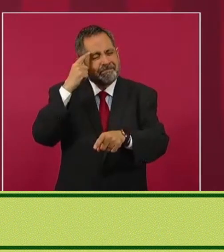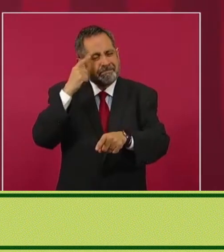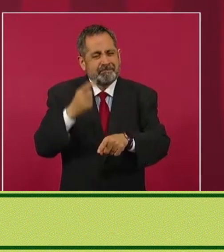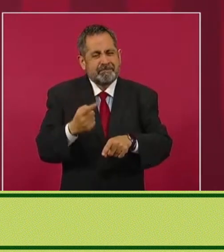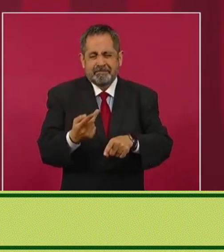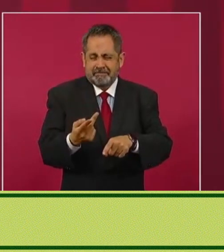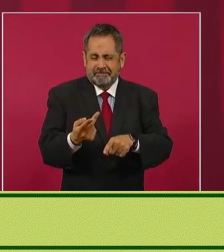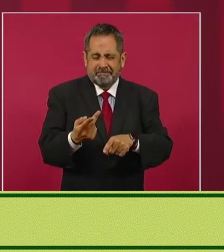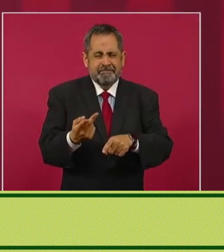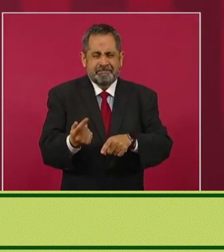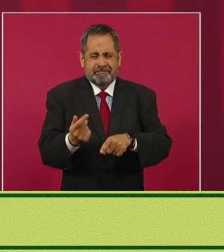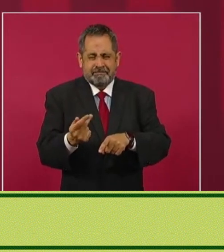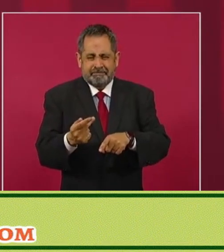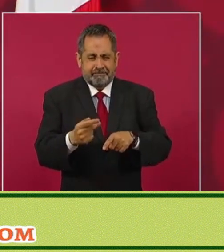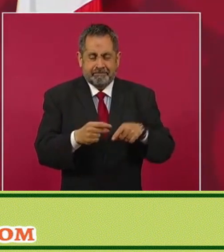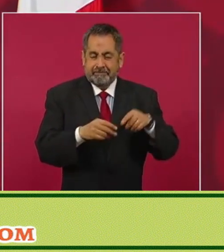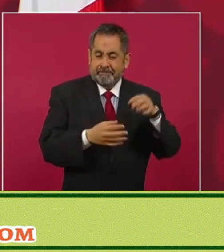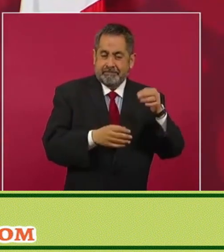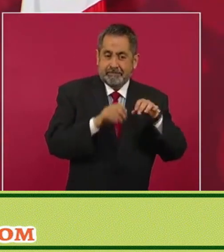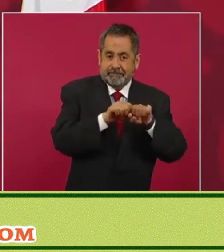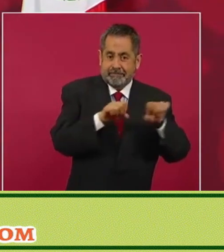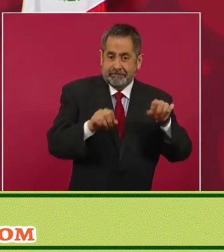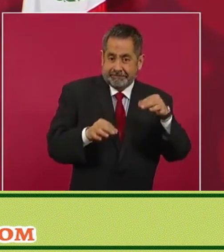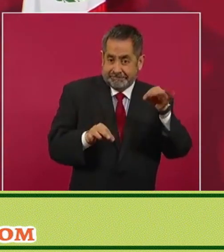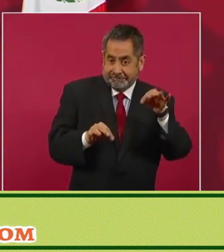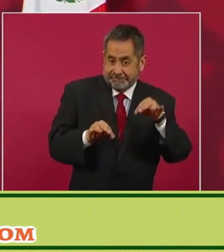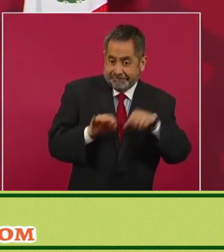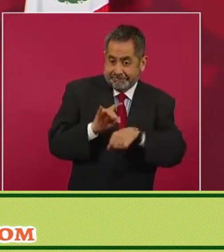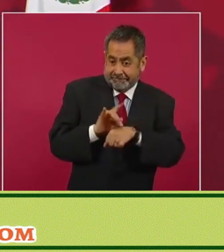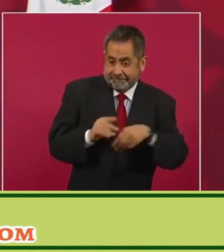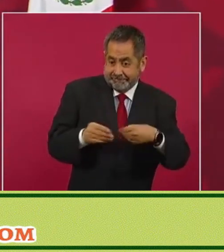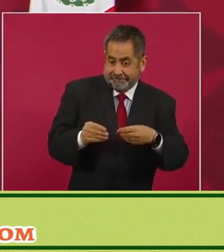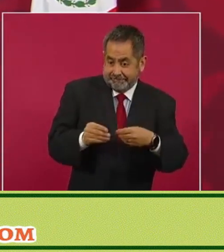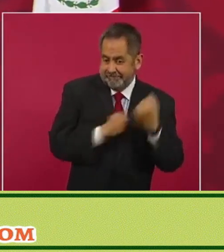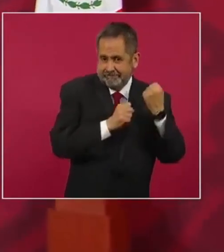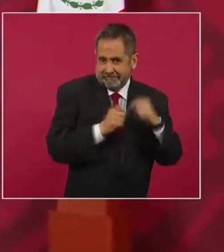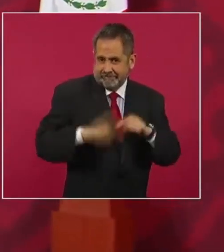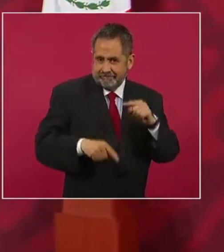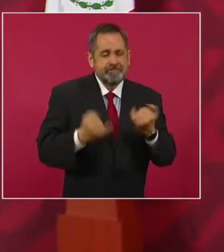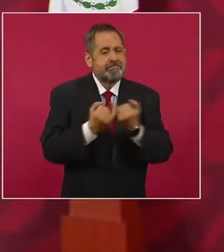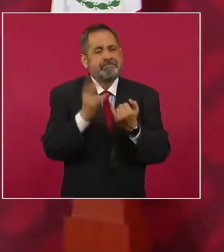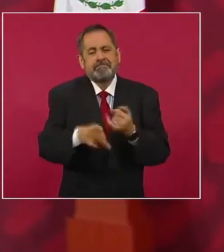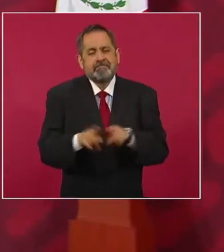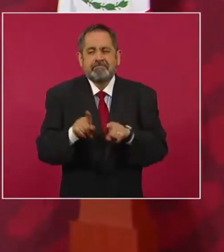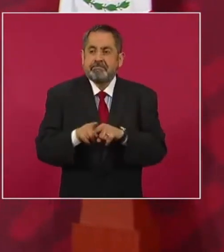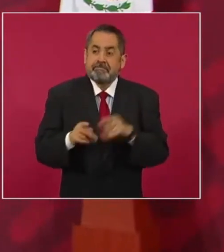Ya no, ya no, ya no es así. Gracias, presidente.